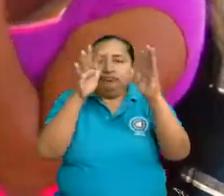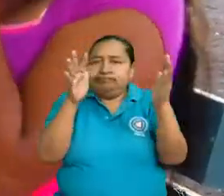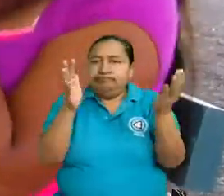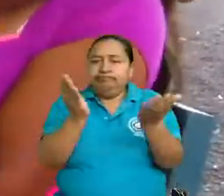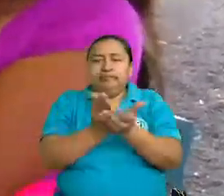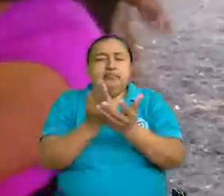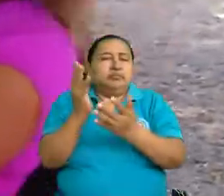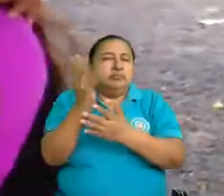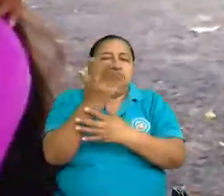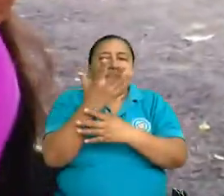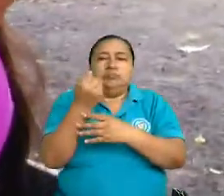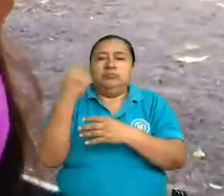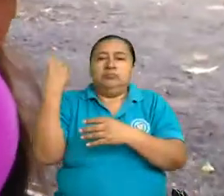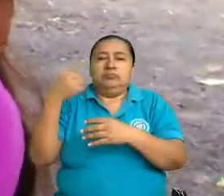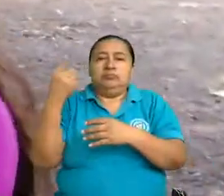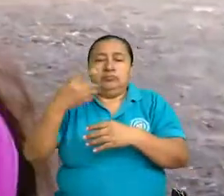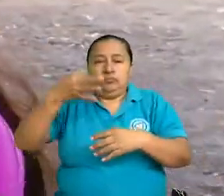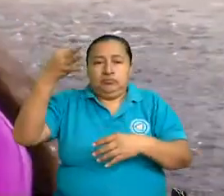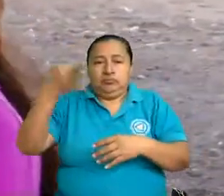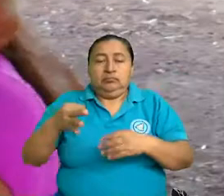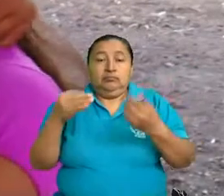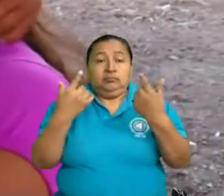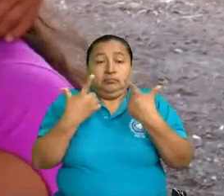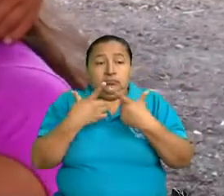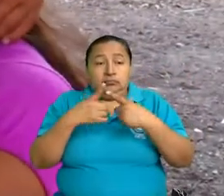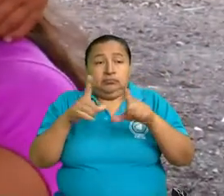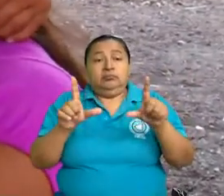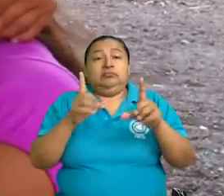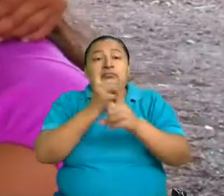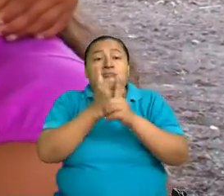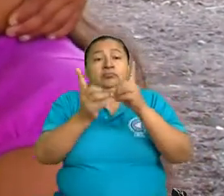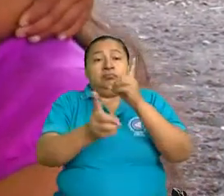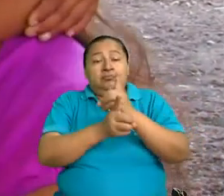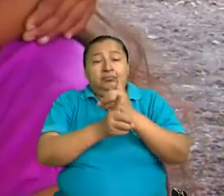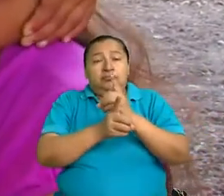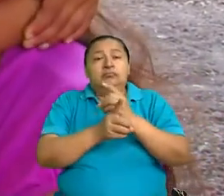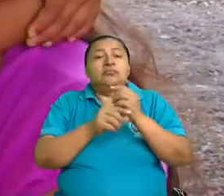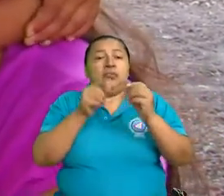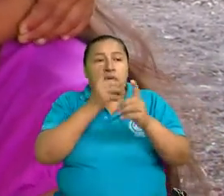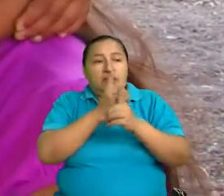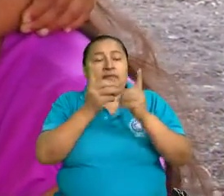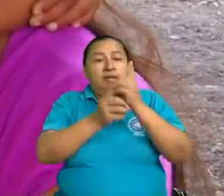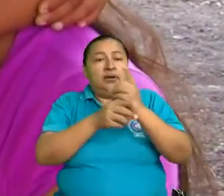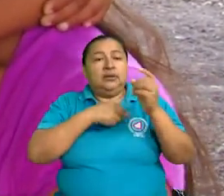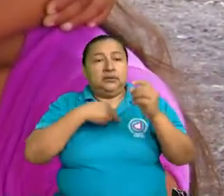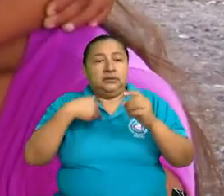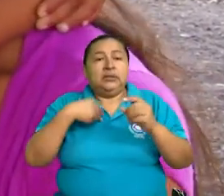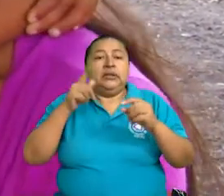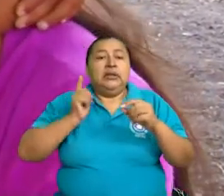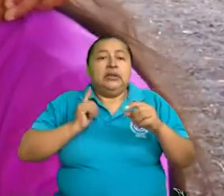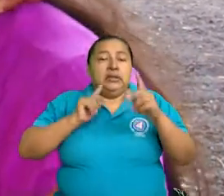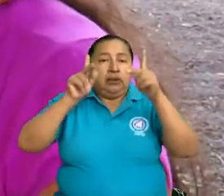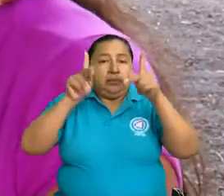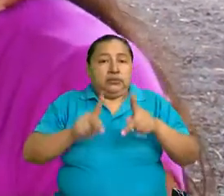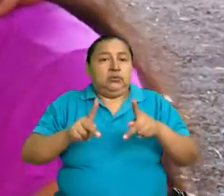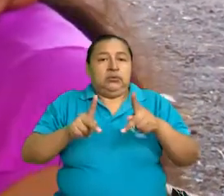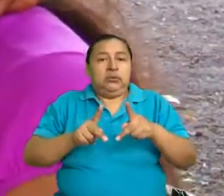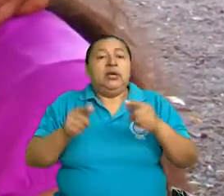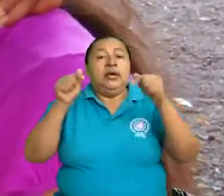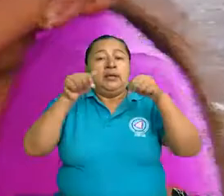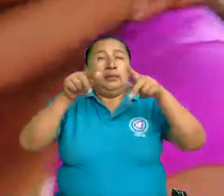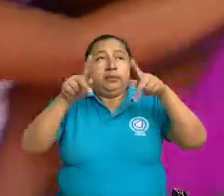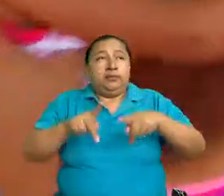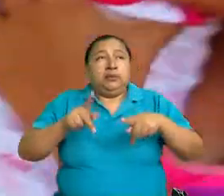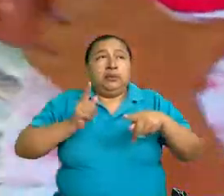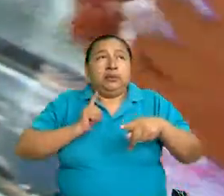los derechos, garantías, libertades, deberes, obligaciones que tienen estos sujetos, estos sujetos que